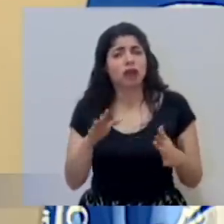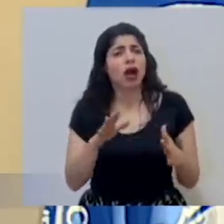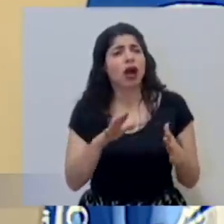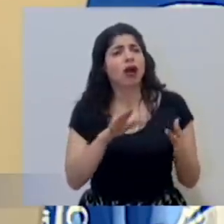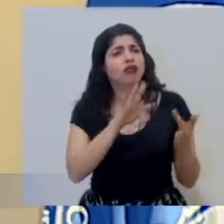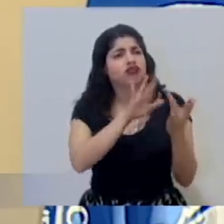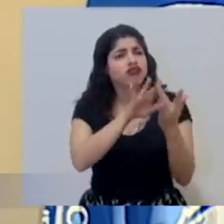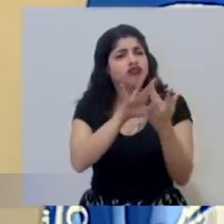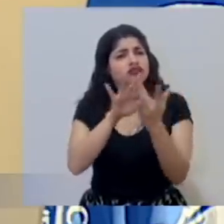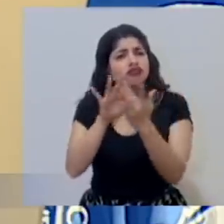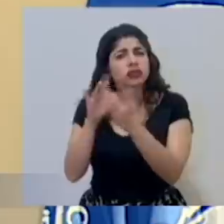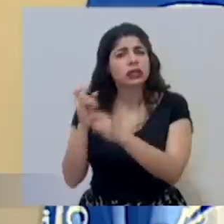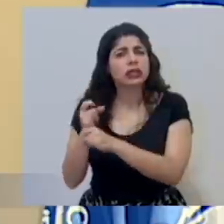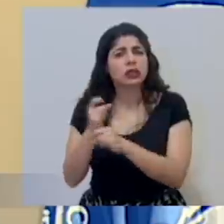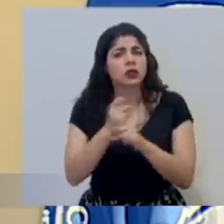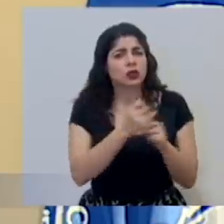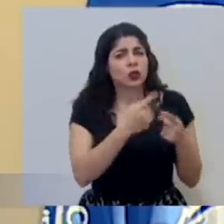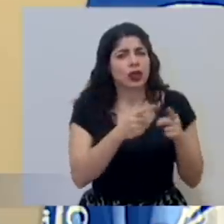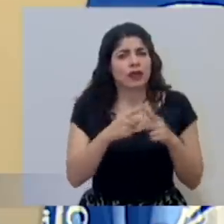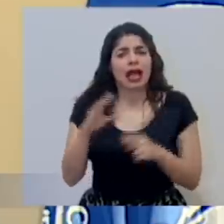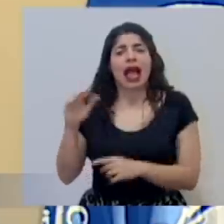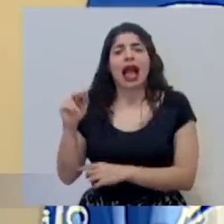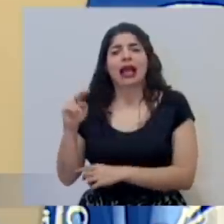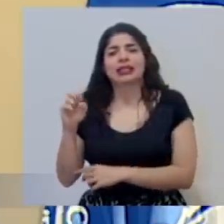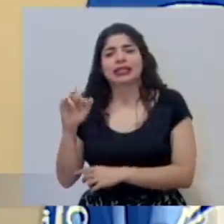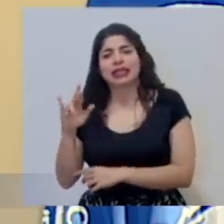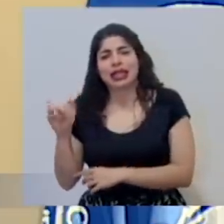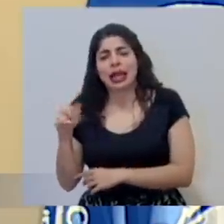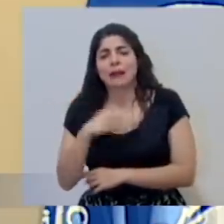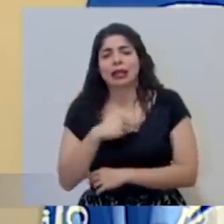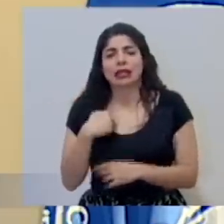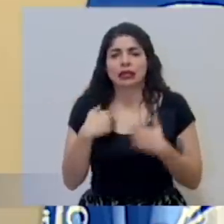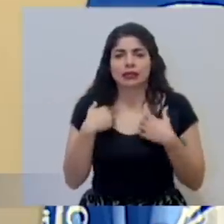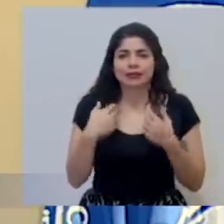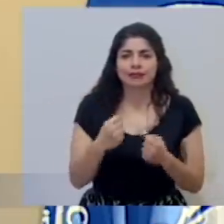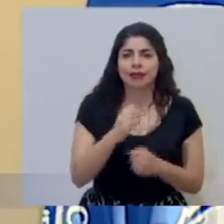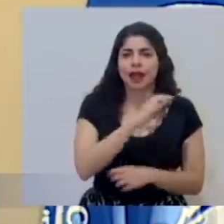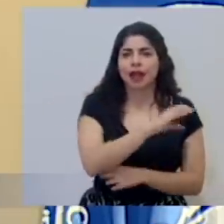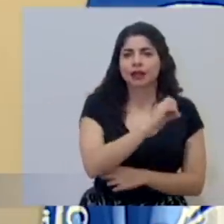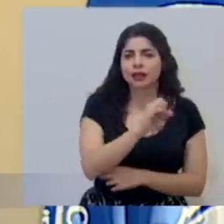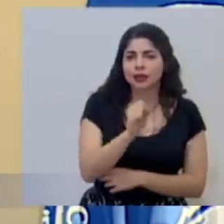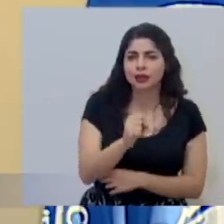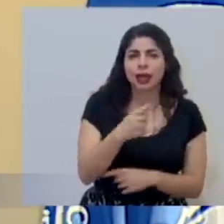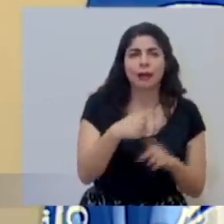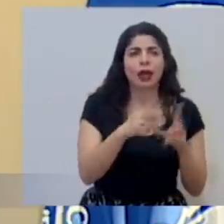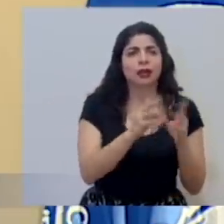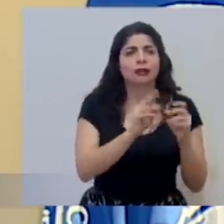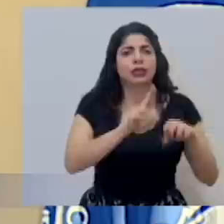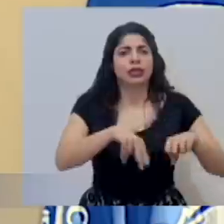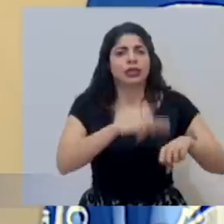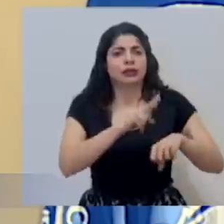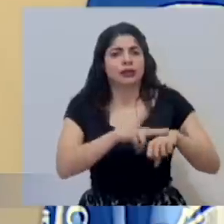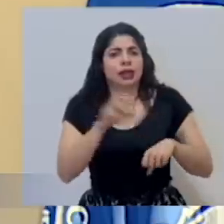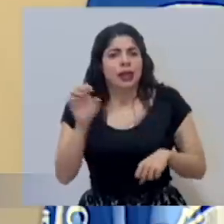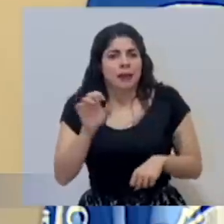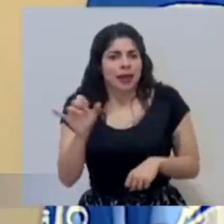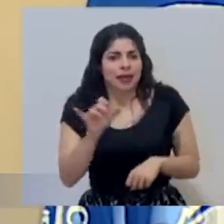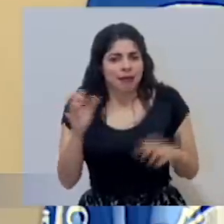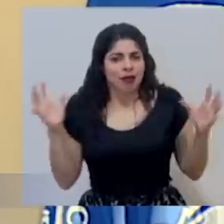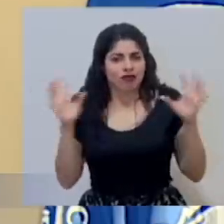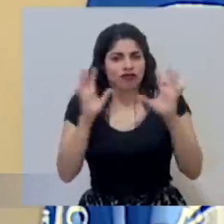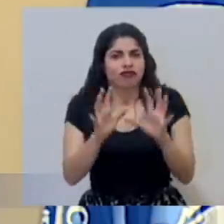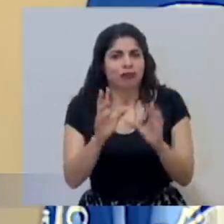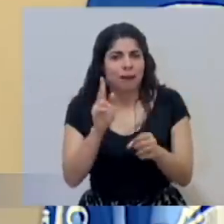diferentes instituciones está Cancillería está el Ministerio de Salud está la Caja Costalicense de Seguro Social está la Comisión Nacional de Emergencias también